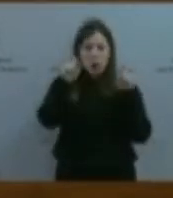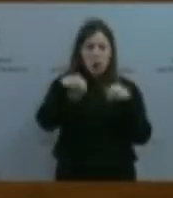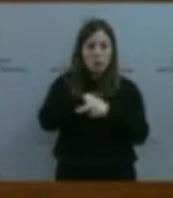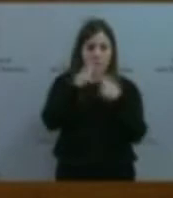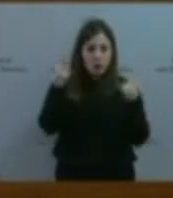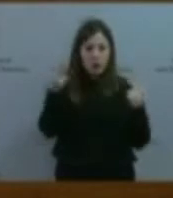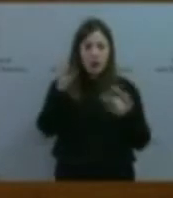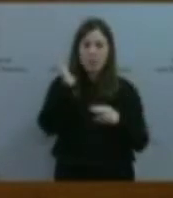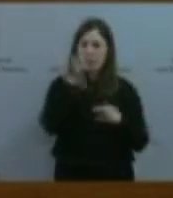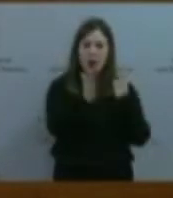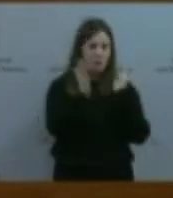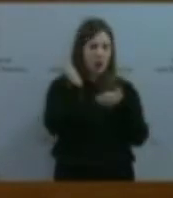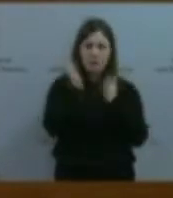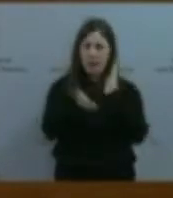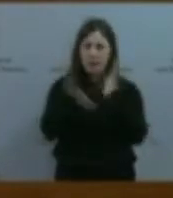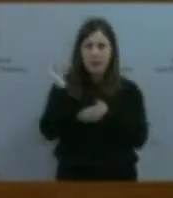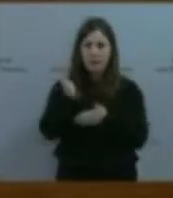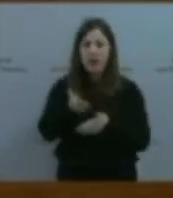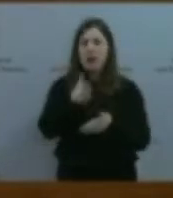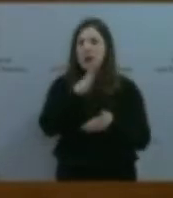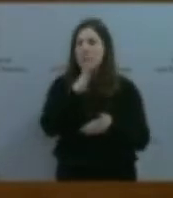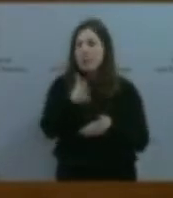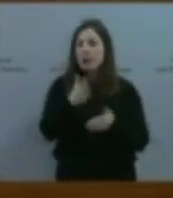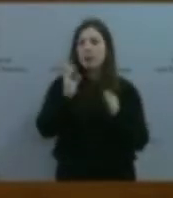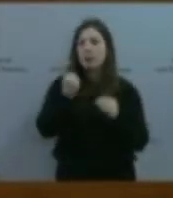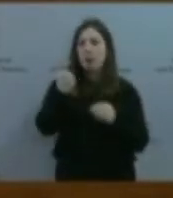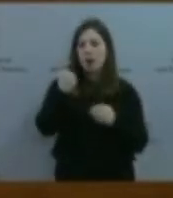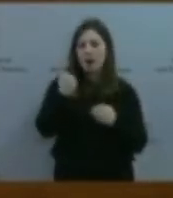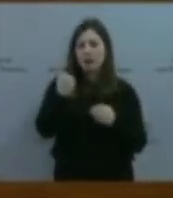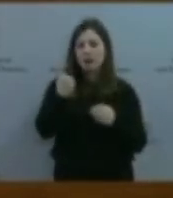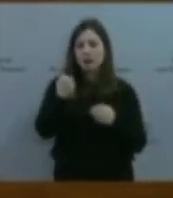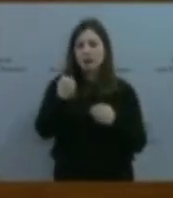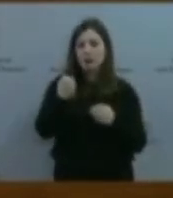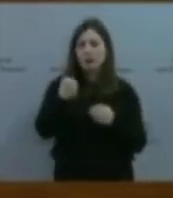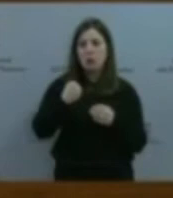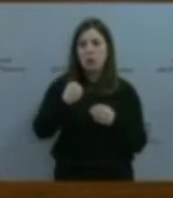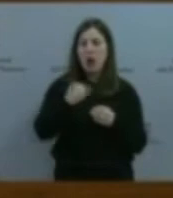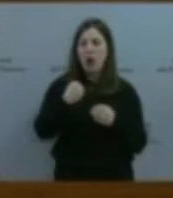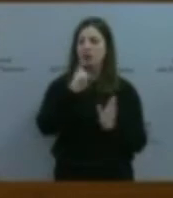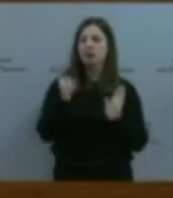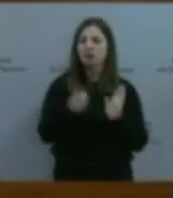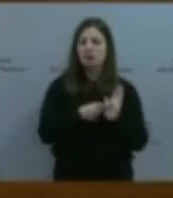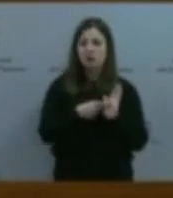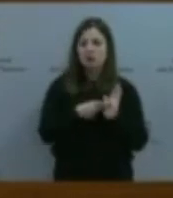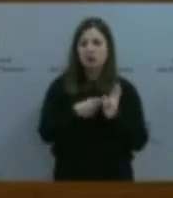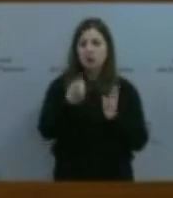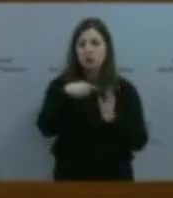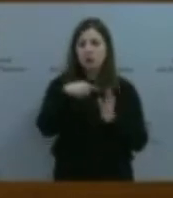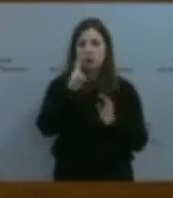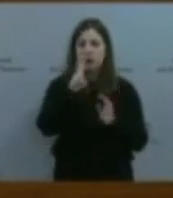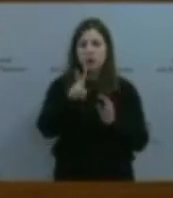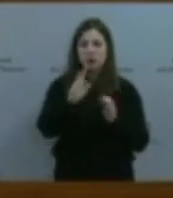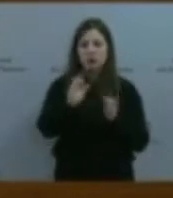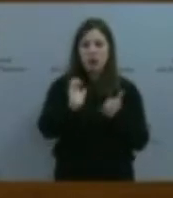desde los poderes totalitarios. Estamos viviendo permanentemente un descrédito de la educación pública. Este tiene que ser el